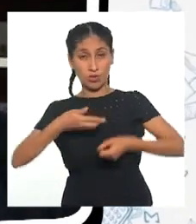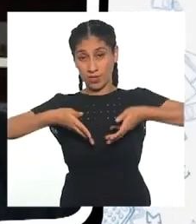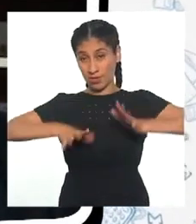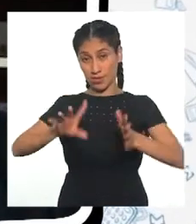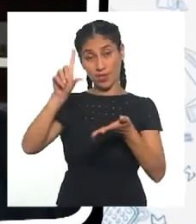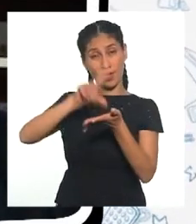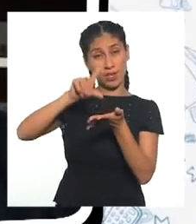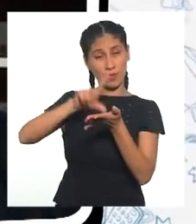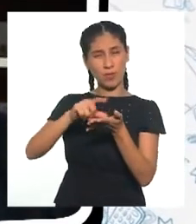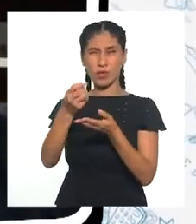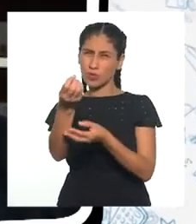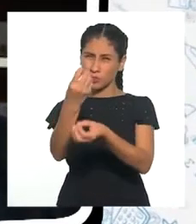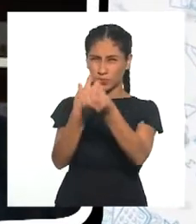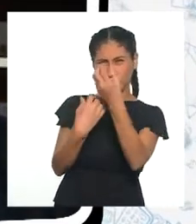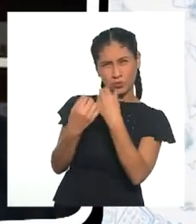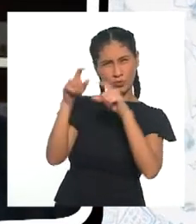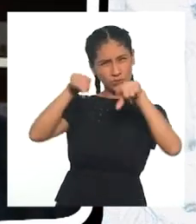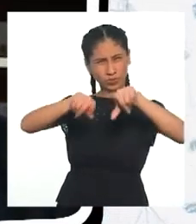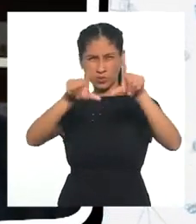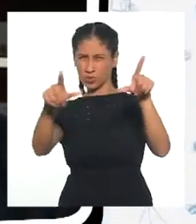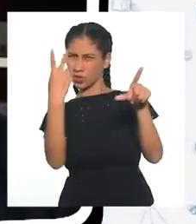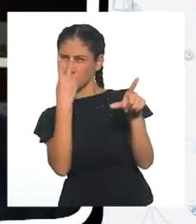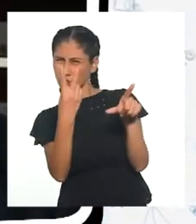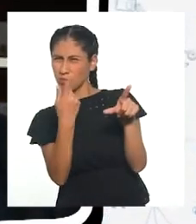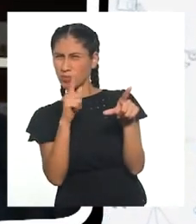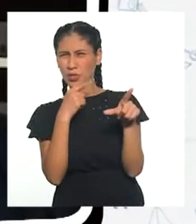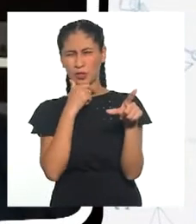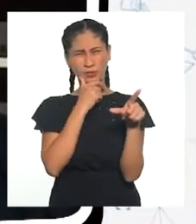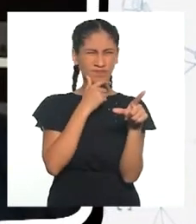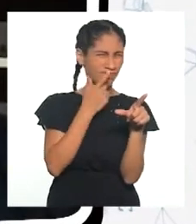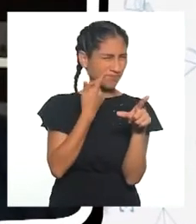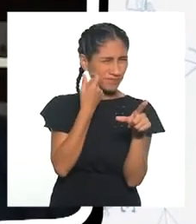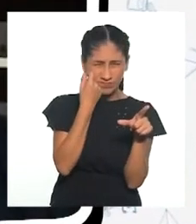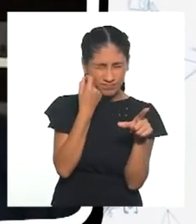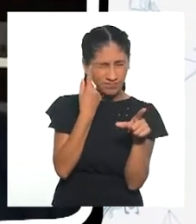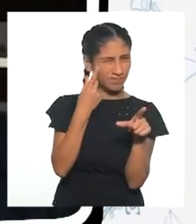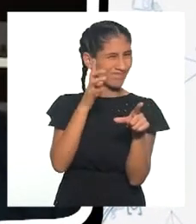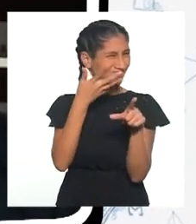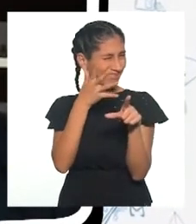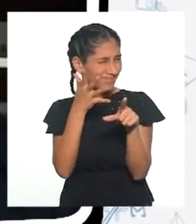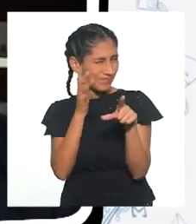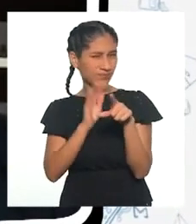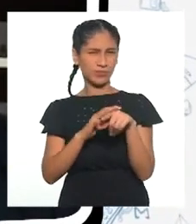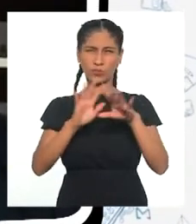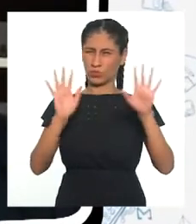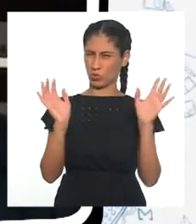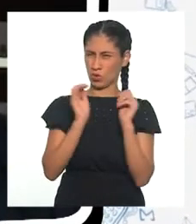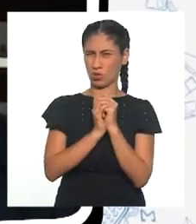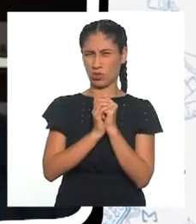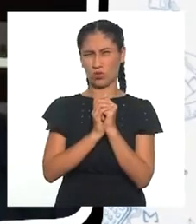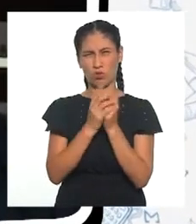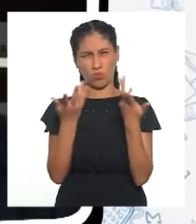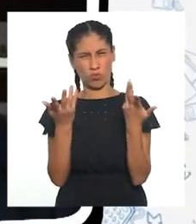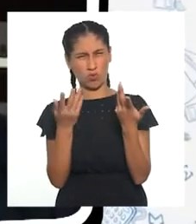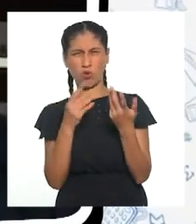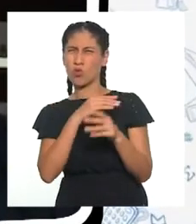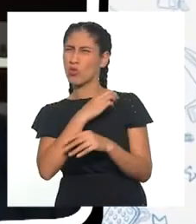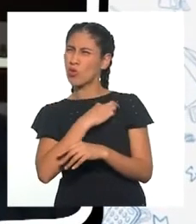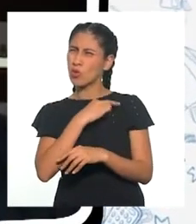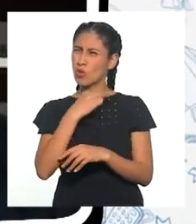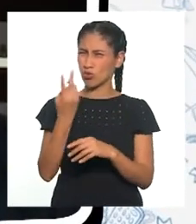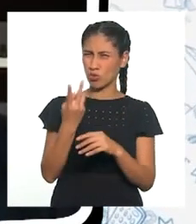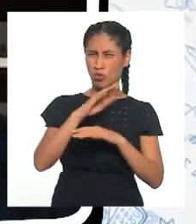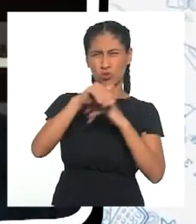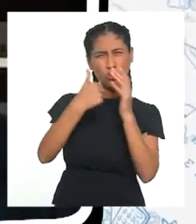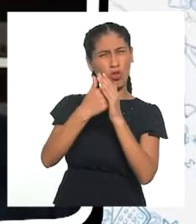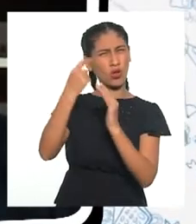He estado oyendo la información de hoy, pero no me queda totalmente claro por qué deberíamos aplicar la metodología de